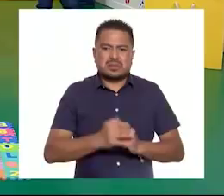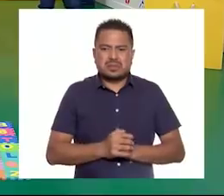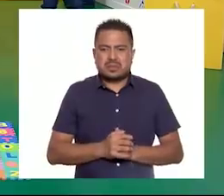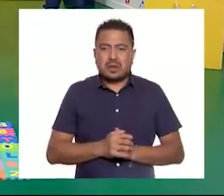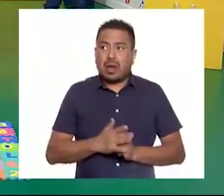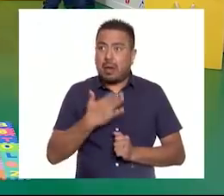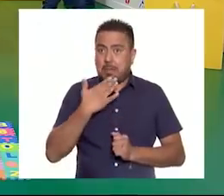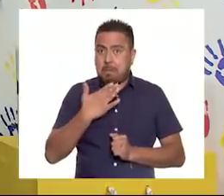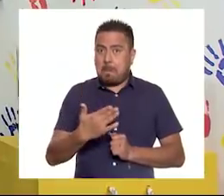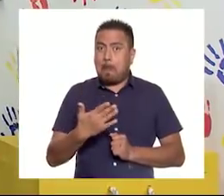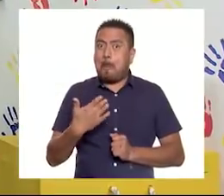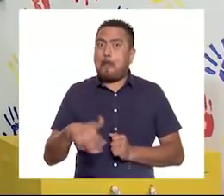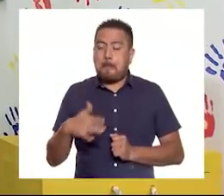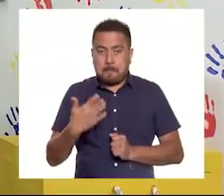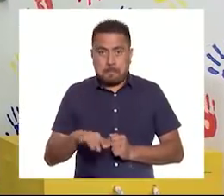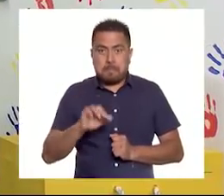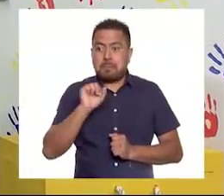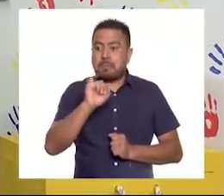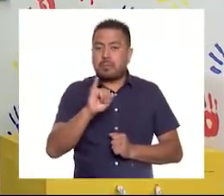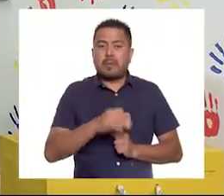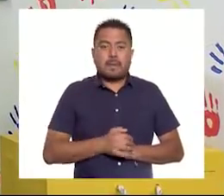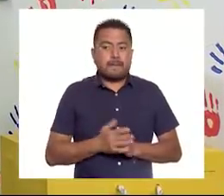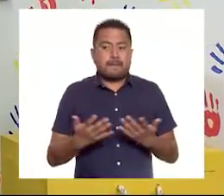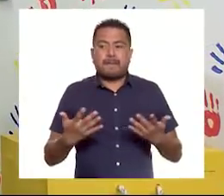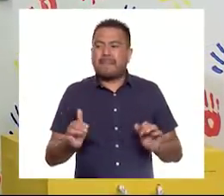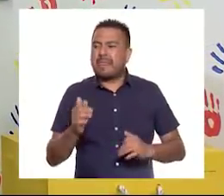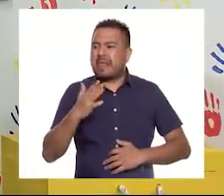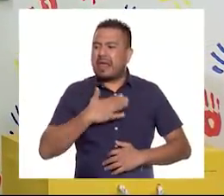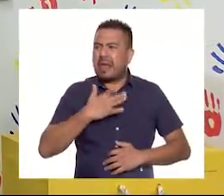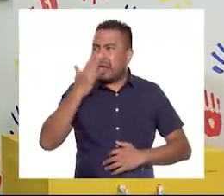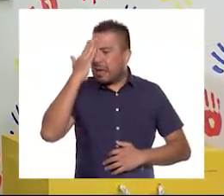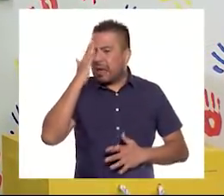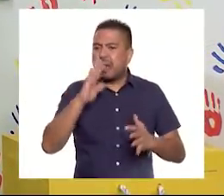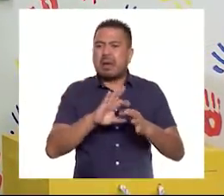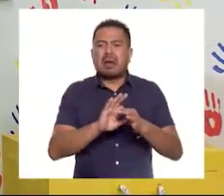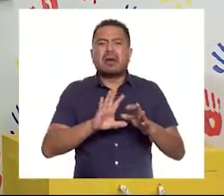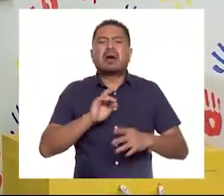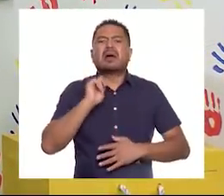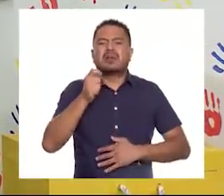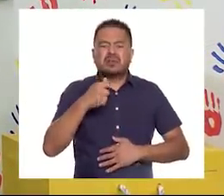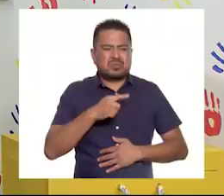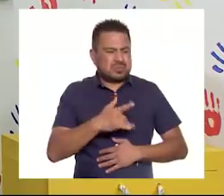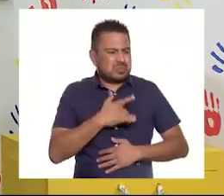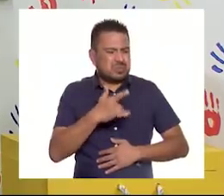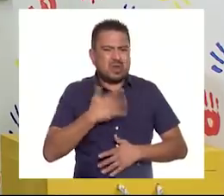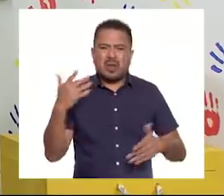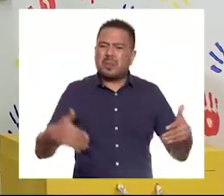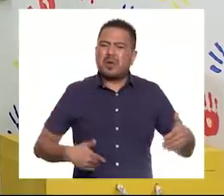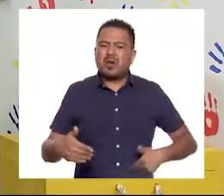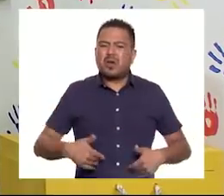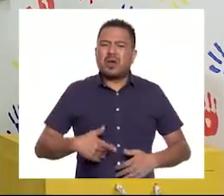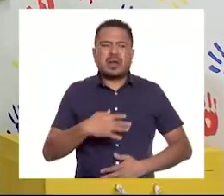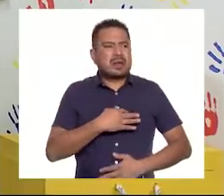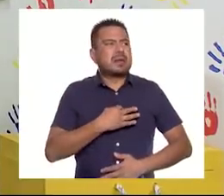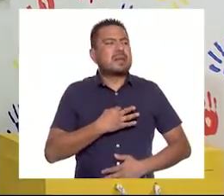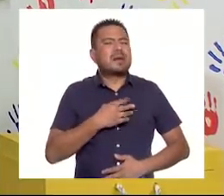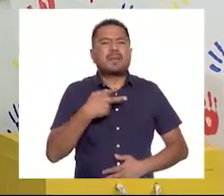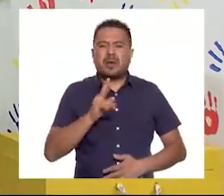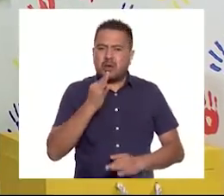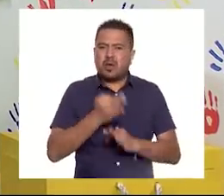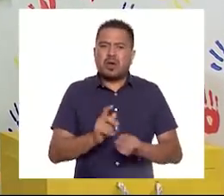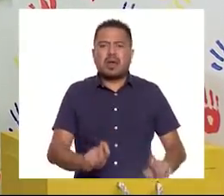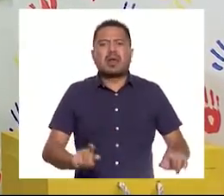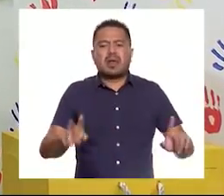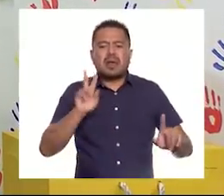¡Muy bien! Por cierto, ya hasta se me había olvidado que estaba un poquito molesto por lo de mi ropa, pero vamos a ver la